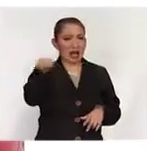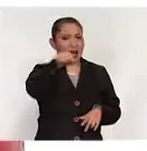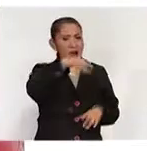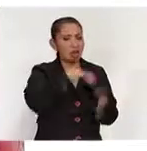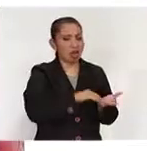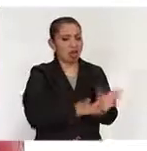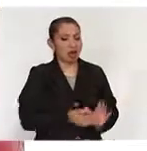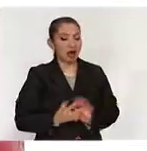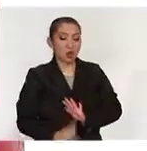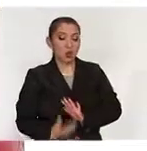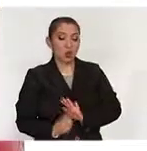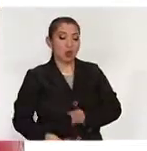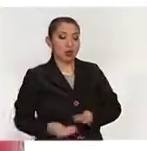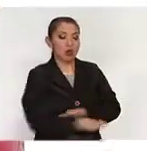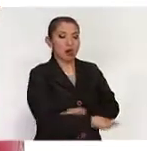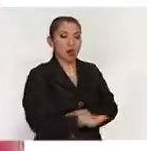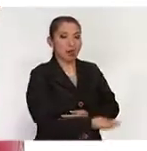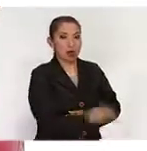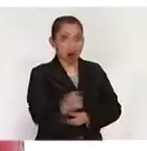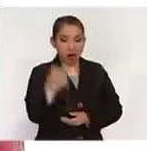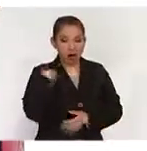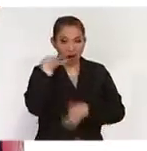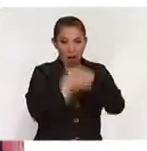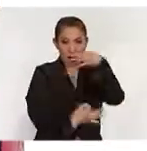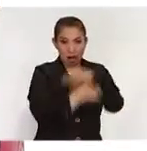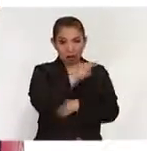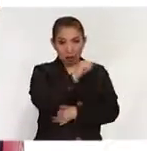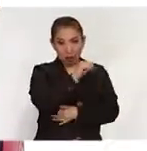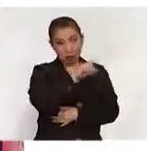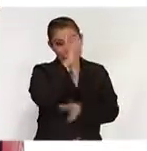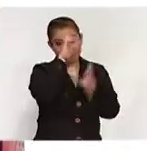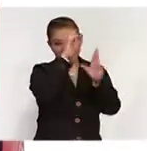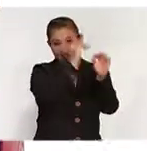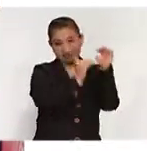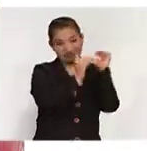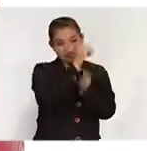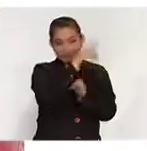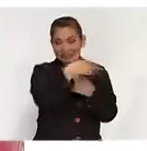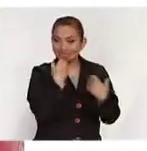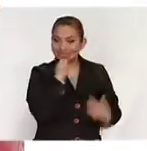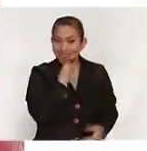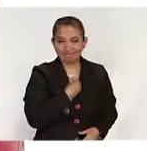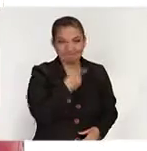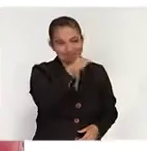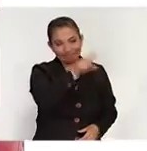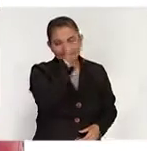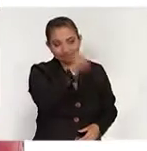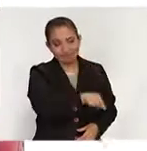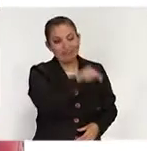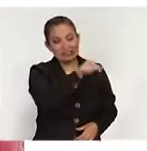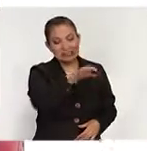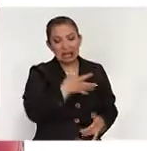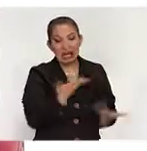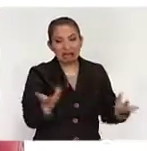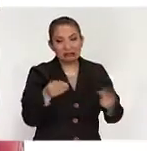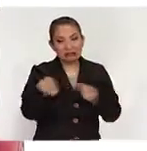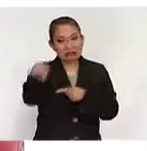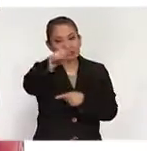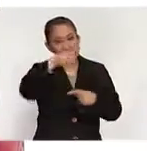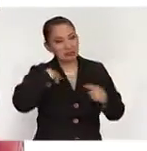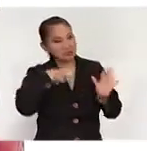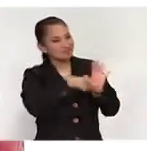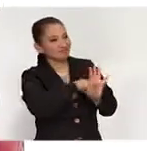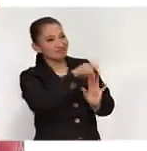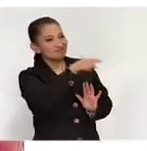simulaciones. La resolución del tribunal que tendremos que respetar porque es nuestra máxima autoridad. La verdad es que sí genera una percepción